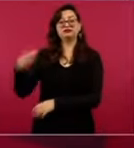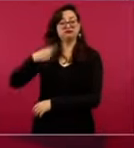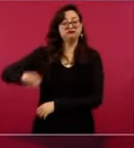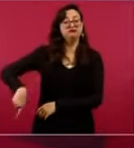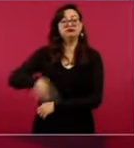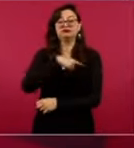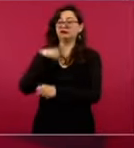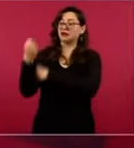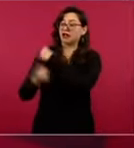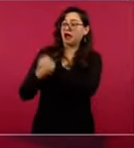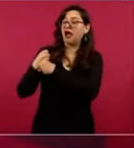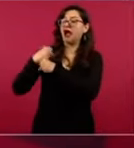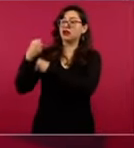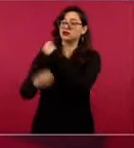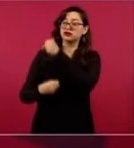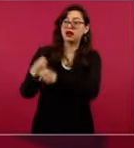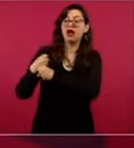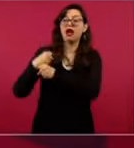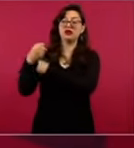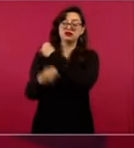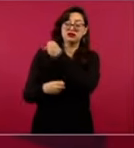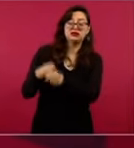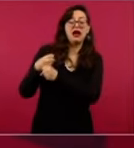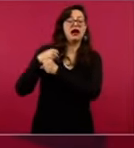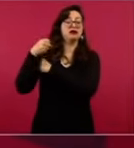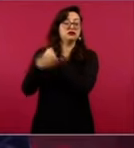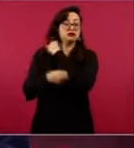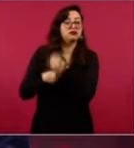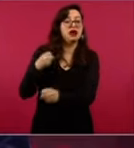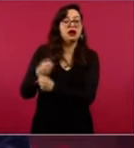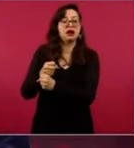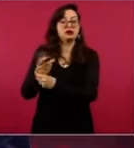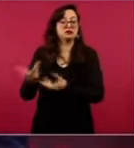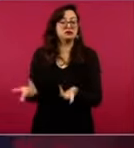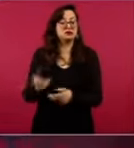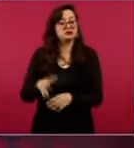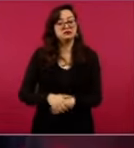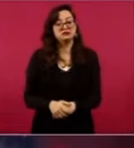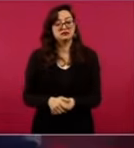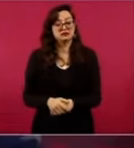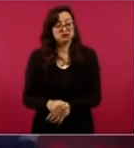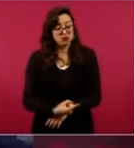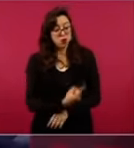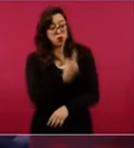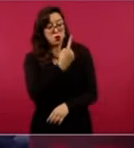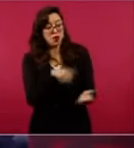nada más